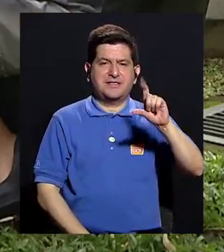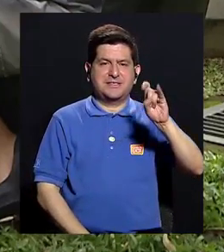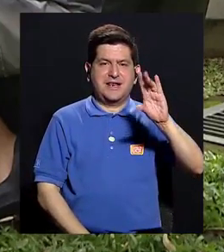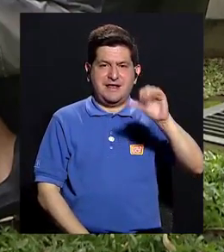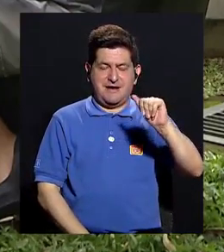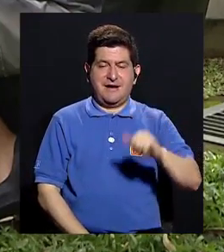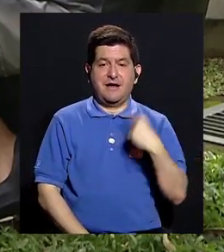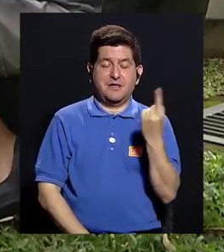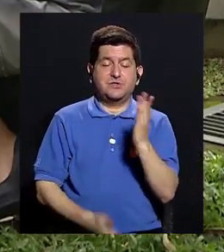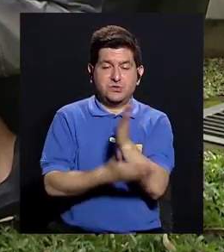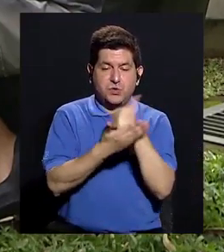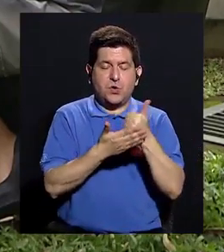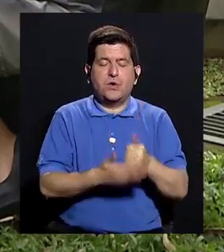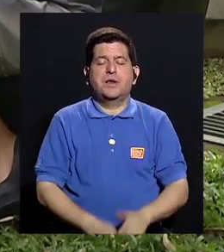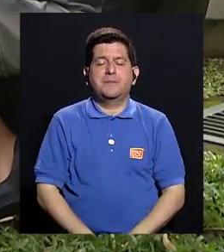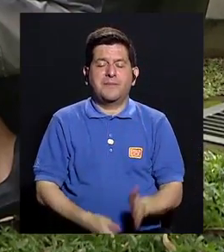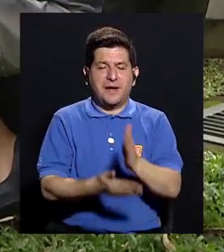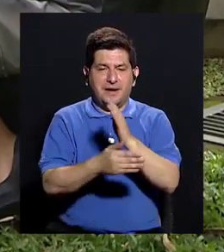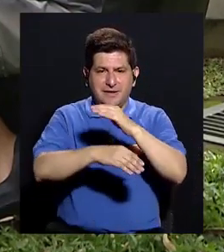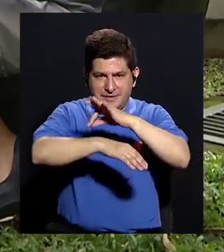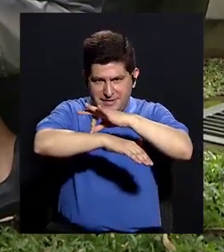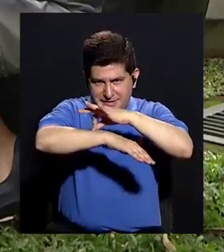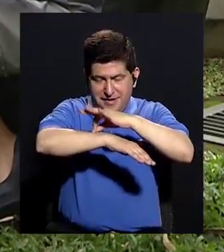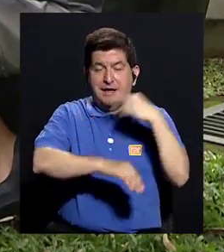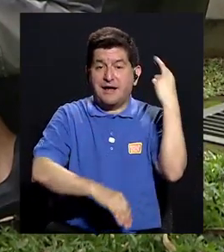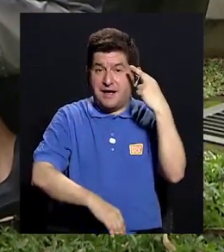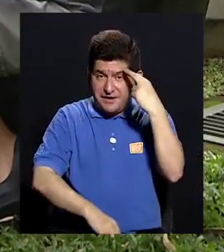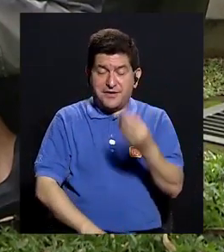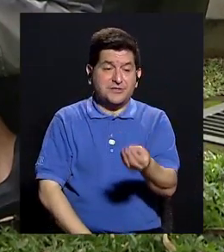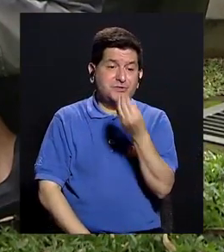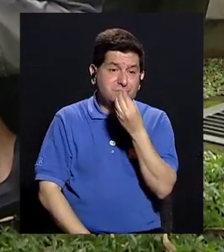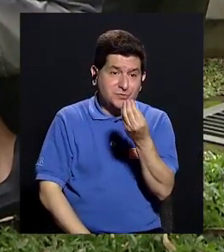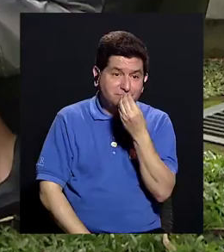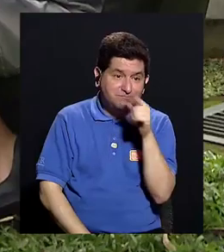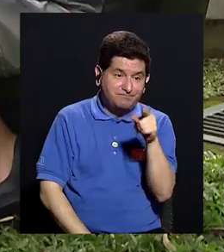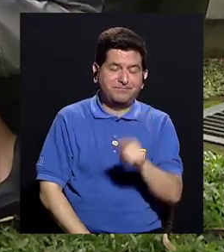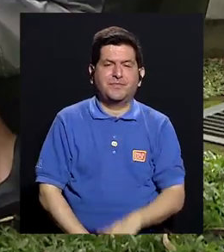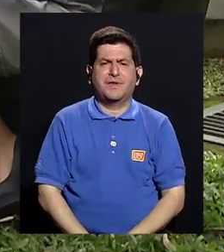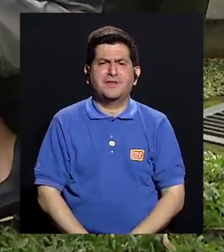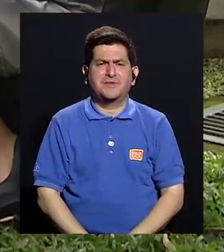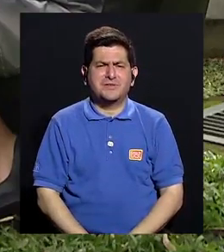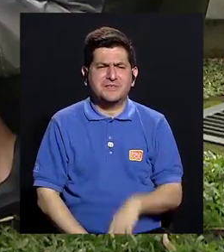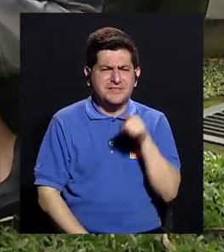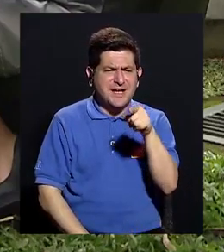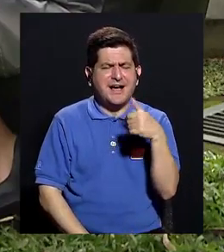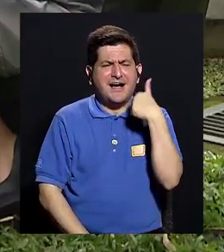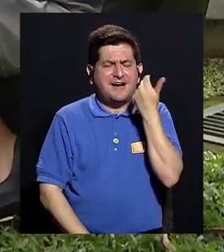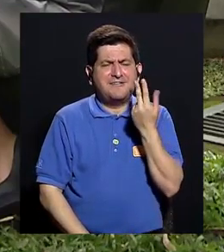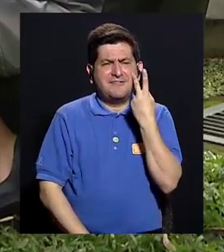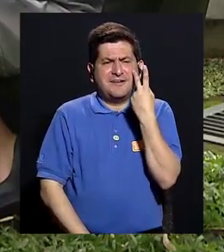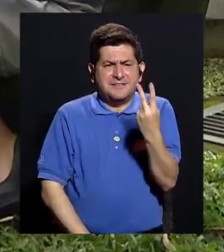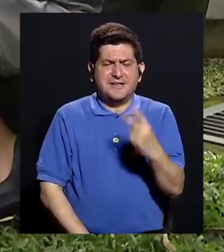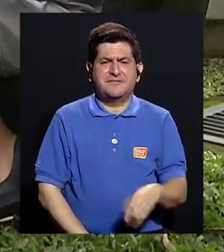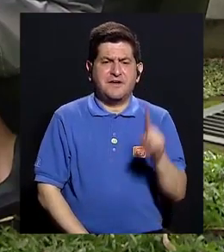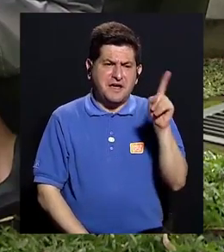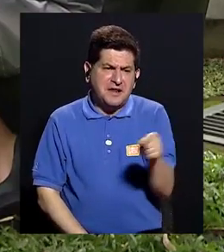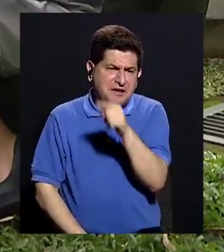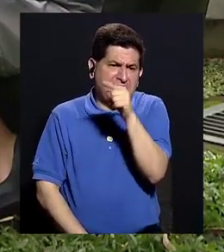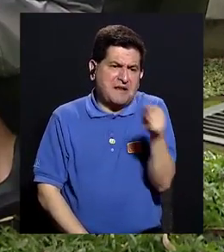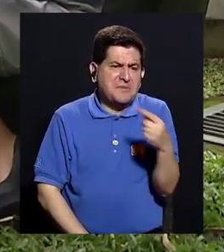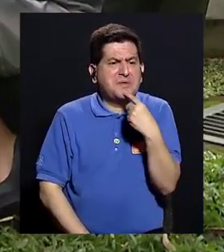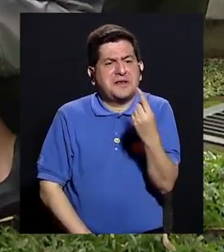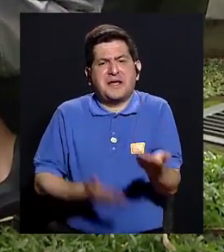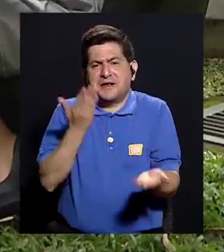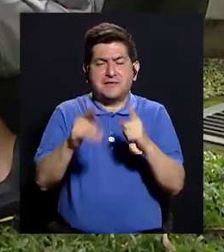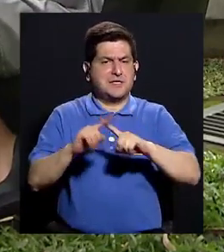algunas partes de la piel y es por la ingesta de gluten. Entonces, a la hora de verse expuesto, pues es muy fácil decirlo, ¿verdad? Me voy a eliminar